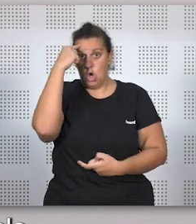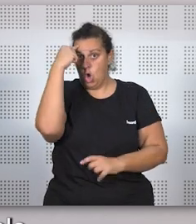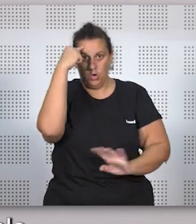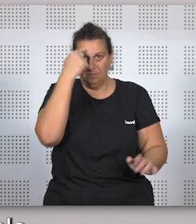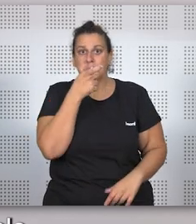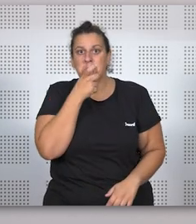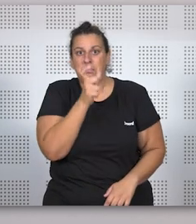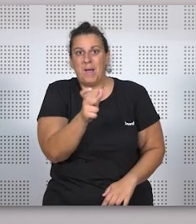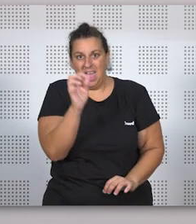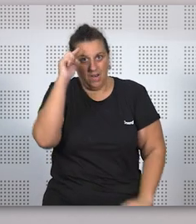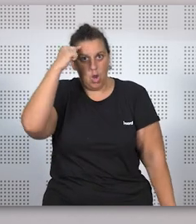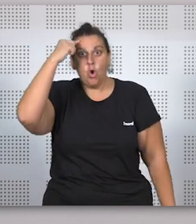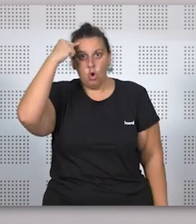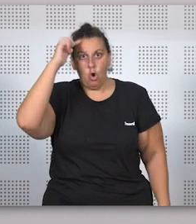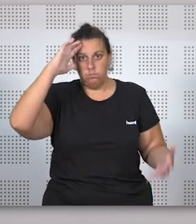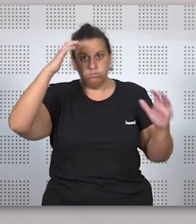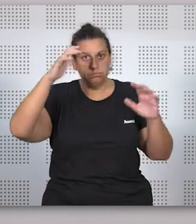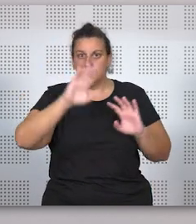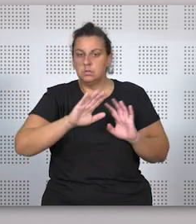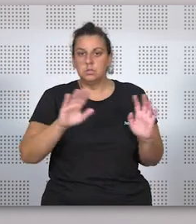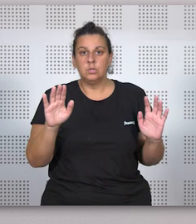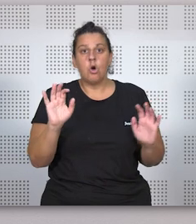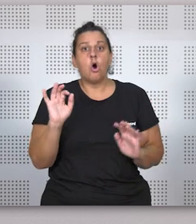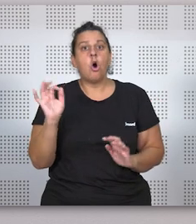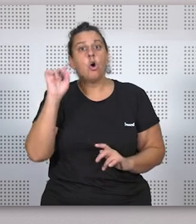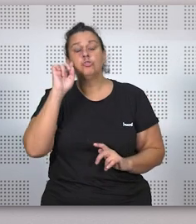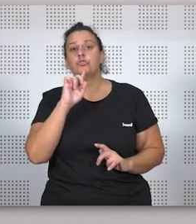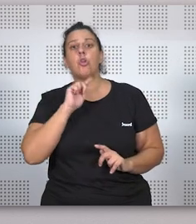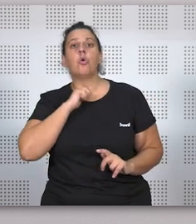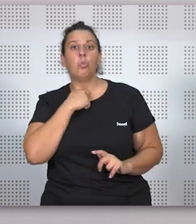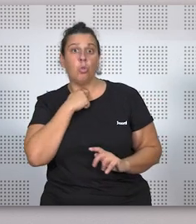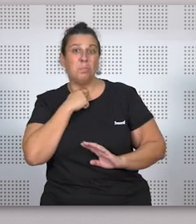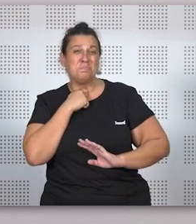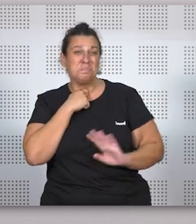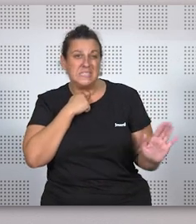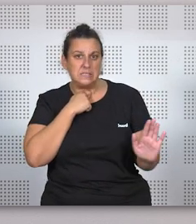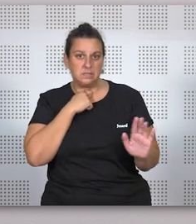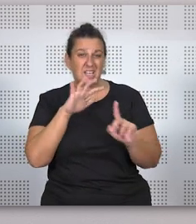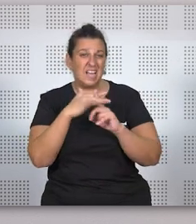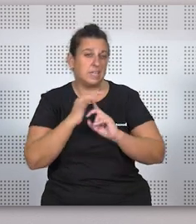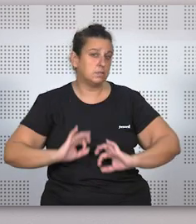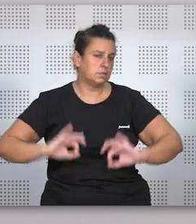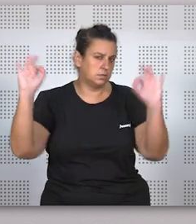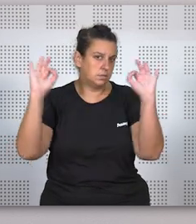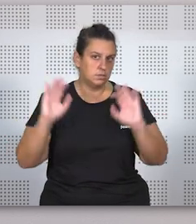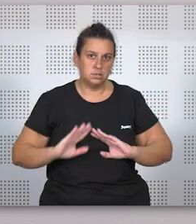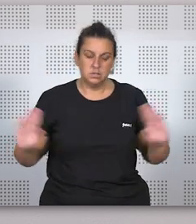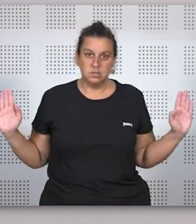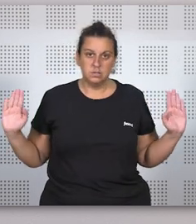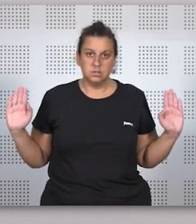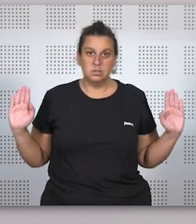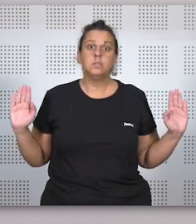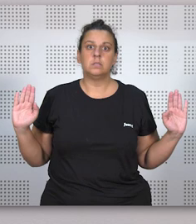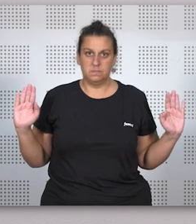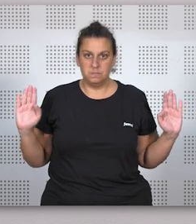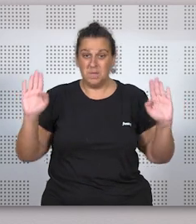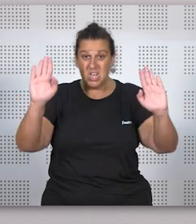volviera loco, esa era la palabra que establecía el Código Civil, o que fuera sordo-mudo. Es decir, en casos muy excepcionales. En todo